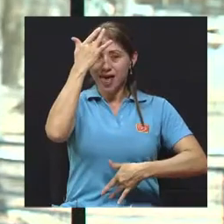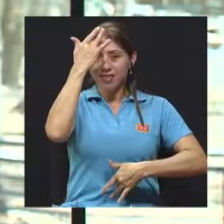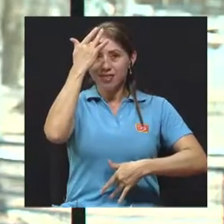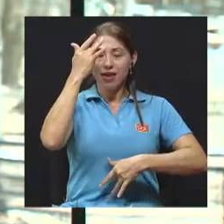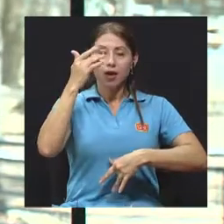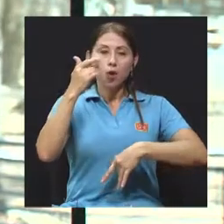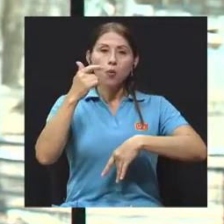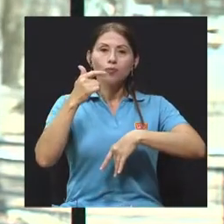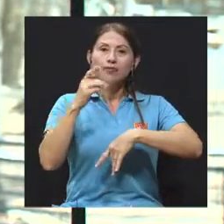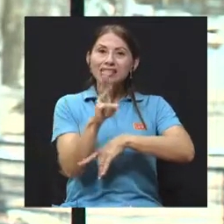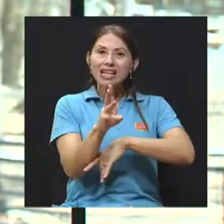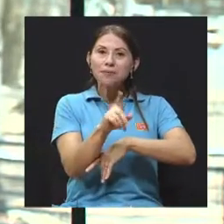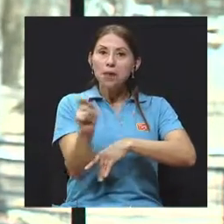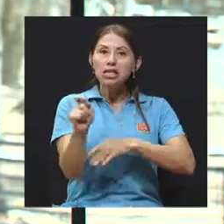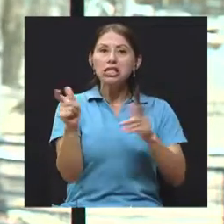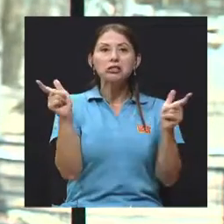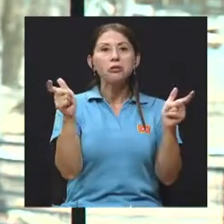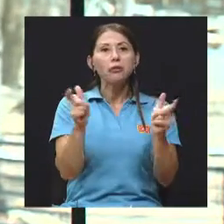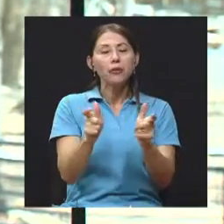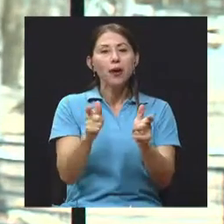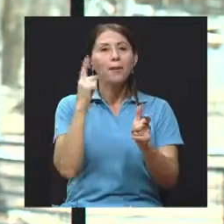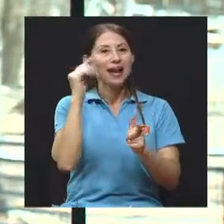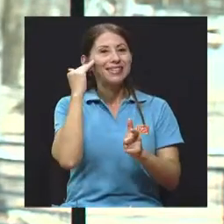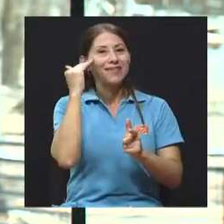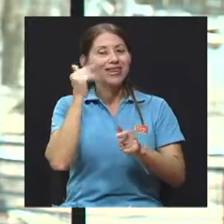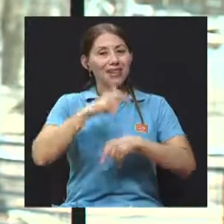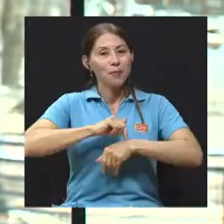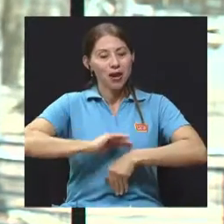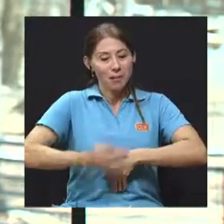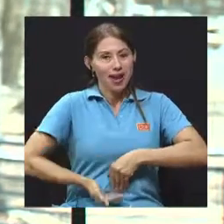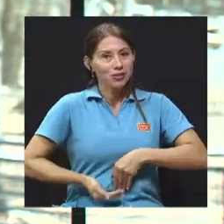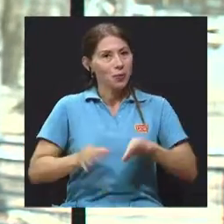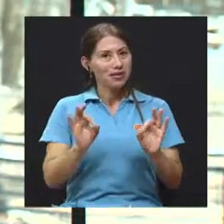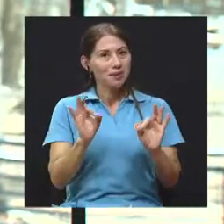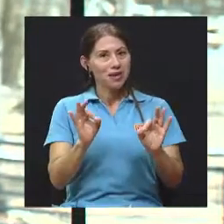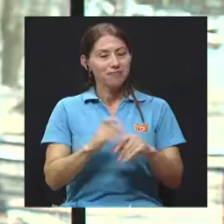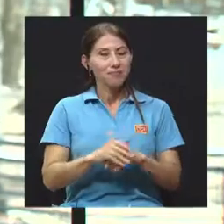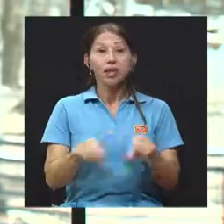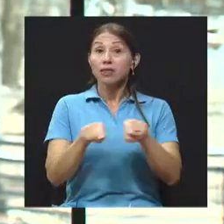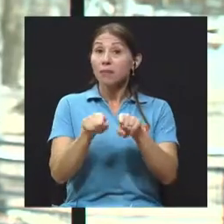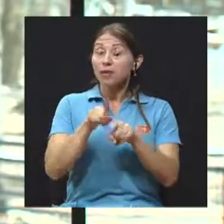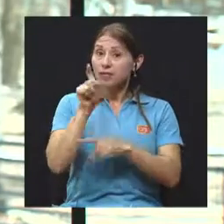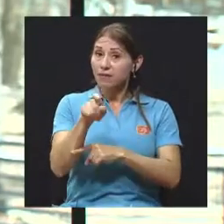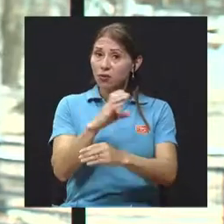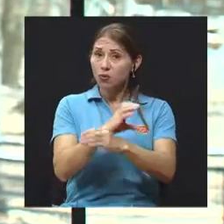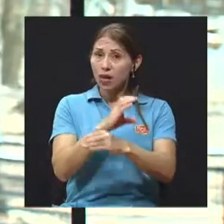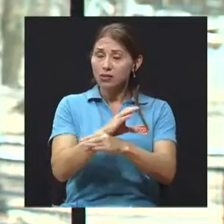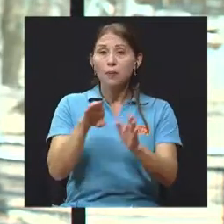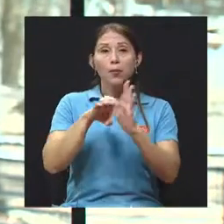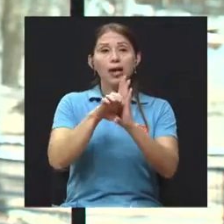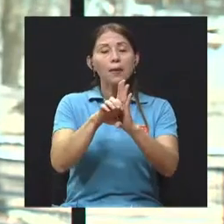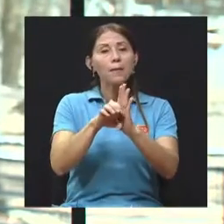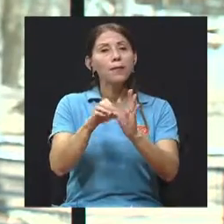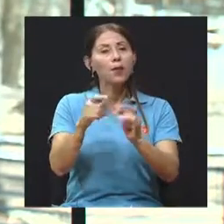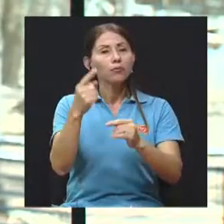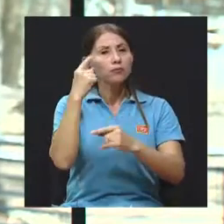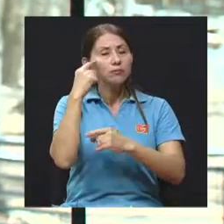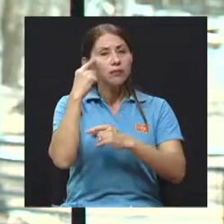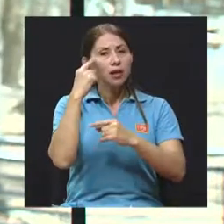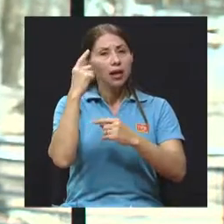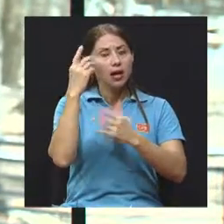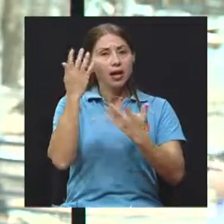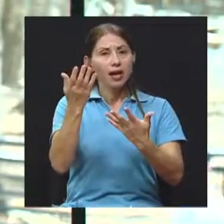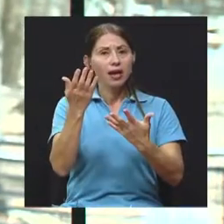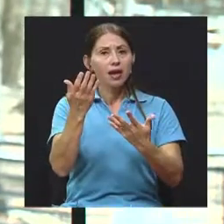enfermedad durante el embarazo, asegurarse que no hay actividad en sistema nervioso central, o en cerebro, que es, para decir, manifestación, que si está afectado esto, da